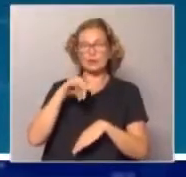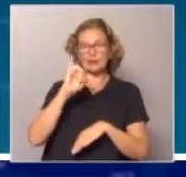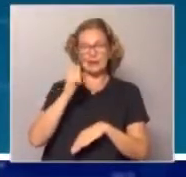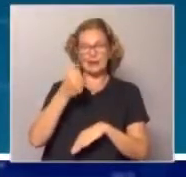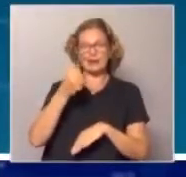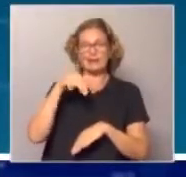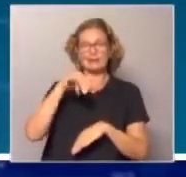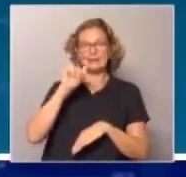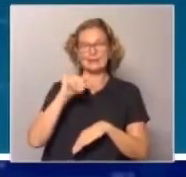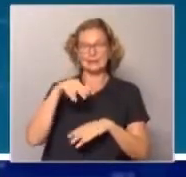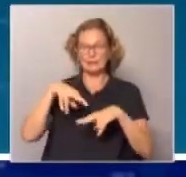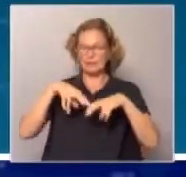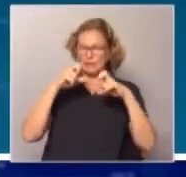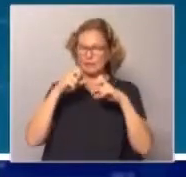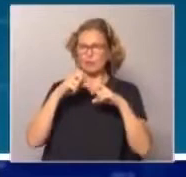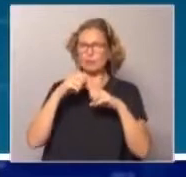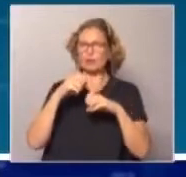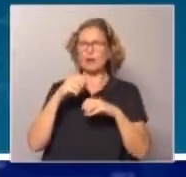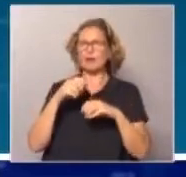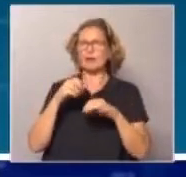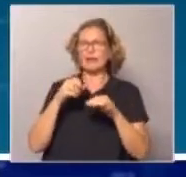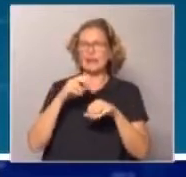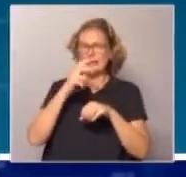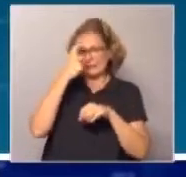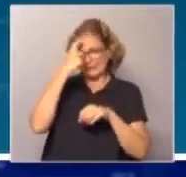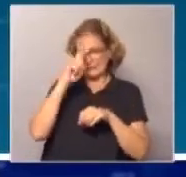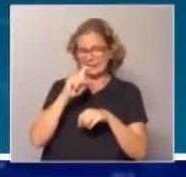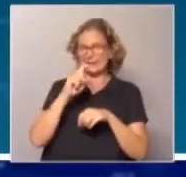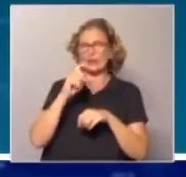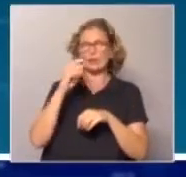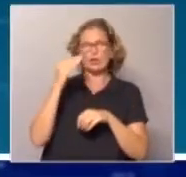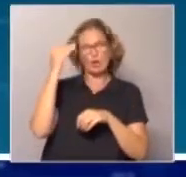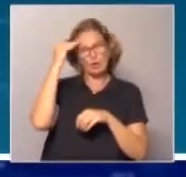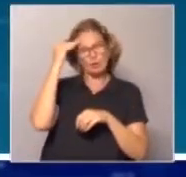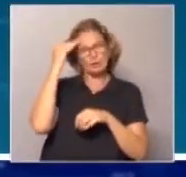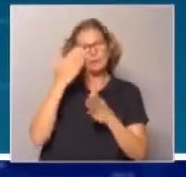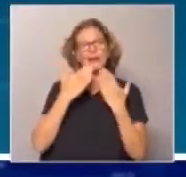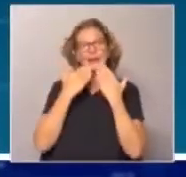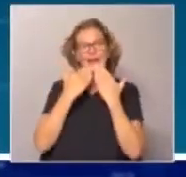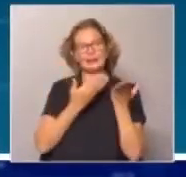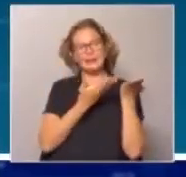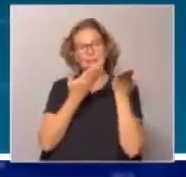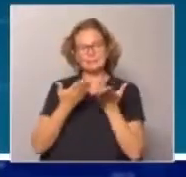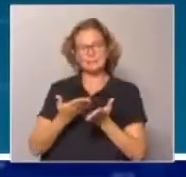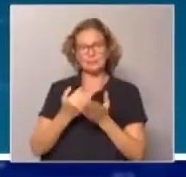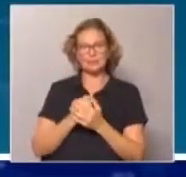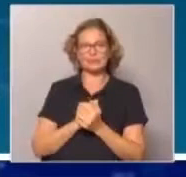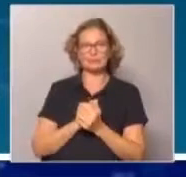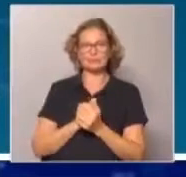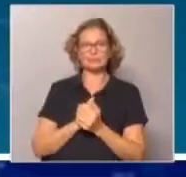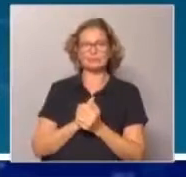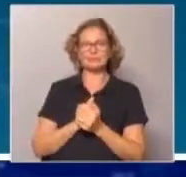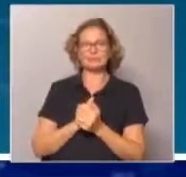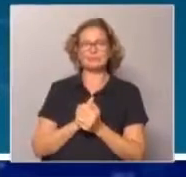investigadora en neurociencias cognitivas. Ya le damos las gracias por estos minutos en Informe Capital. Y